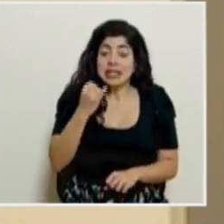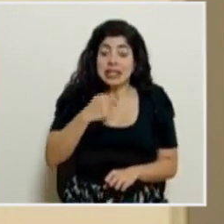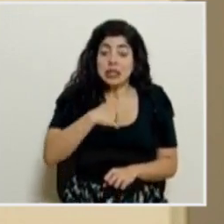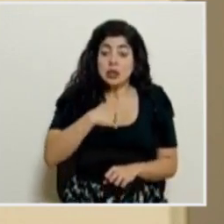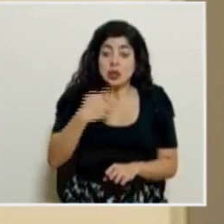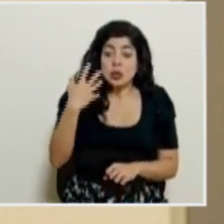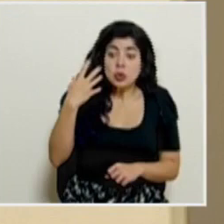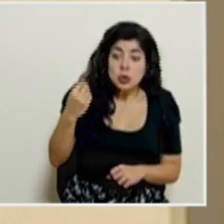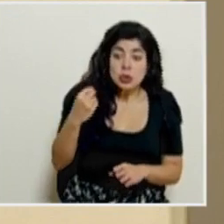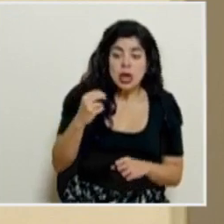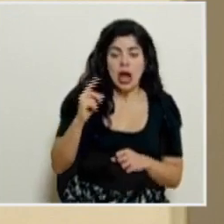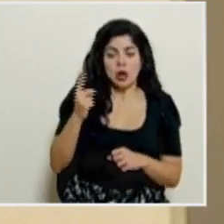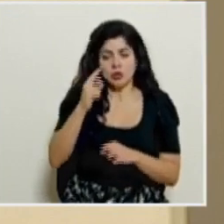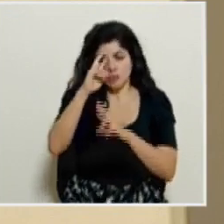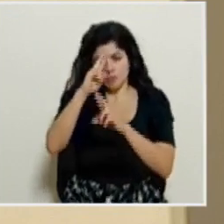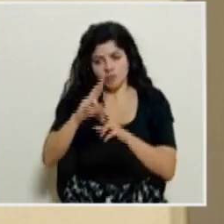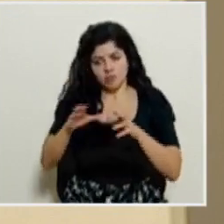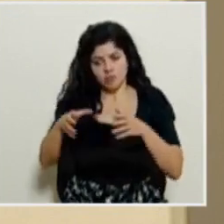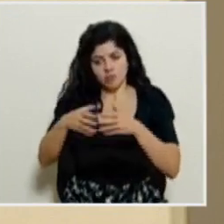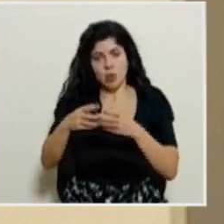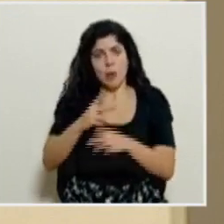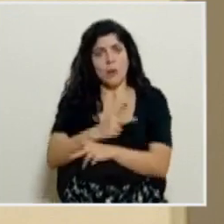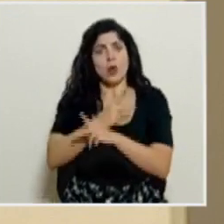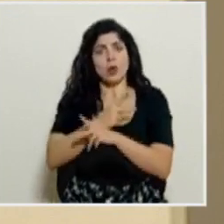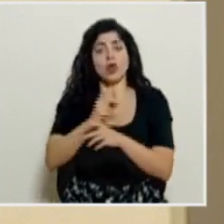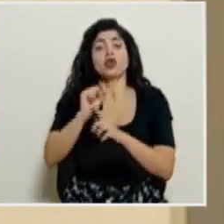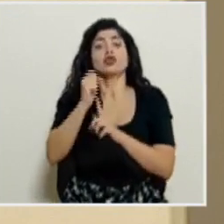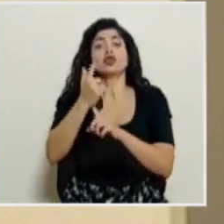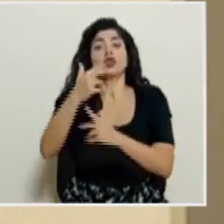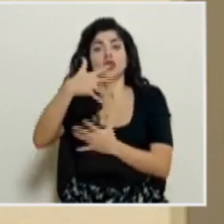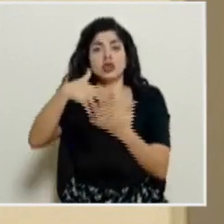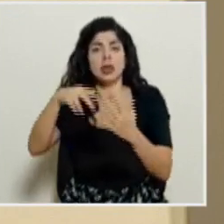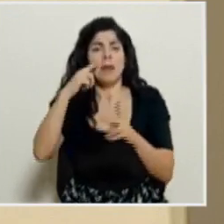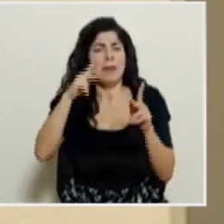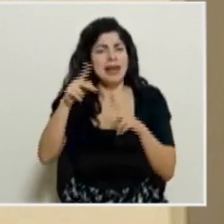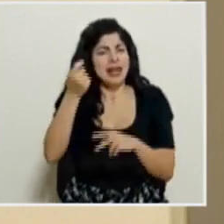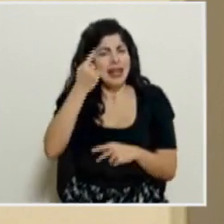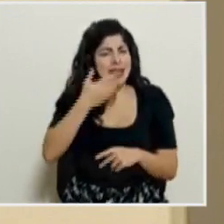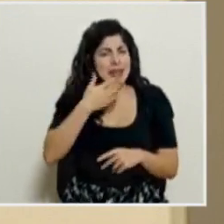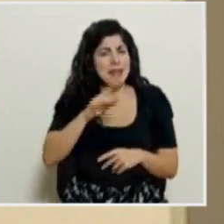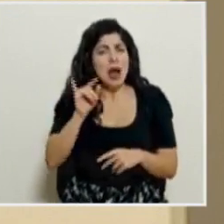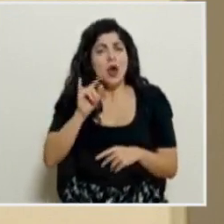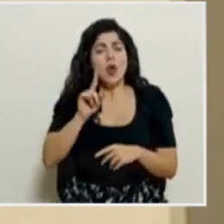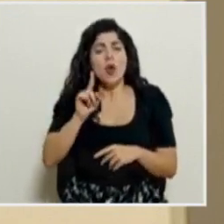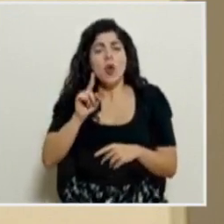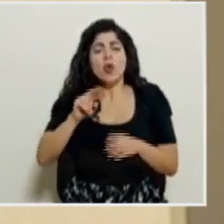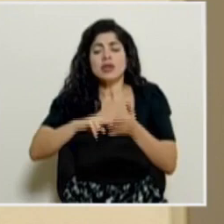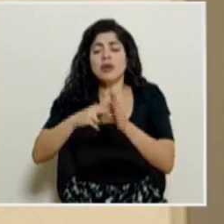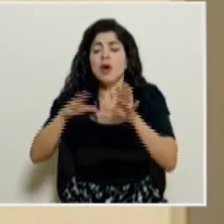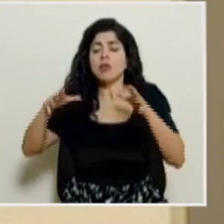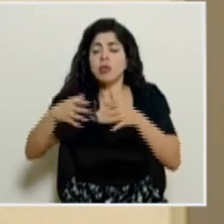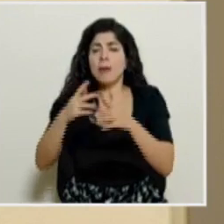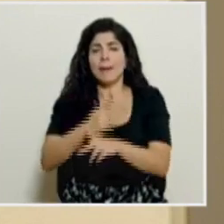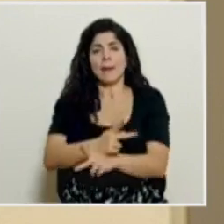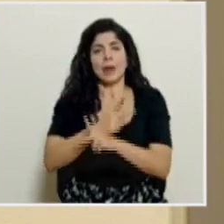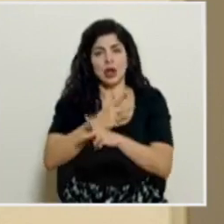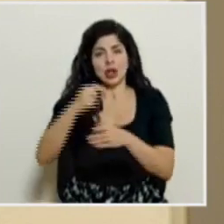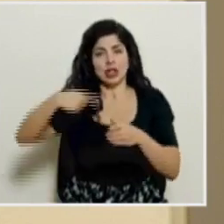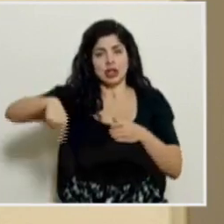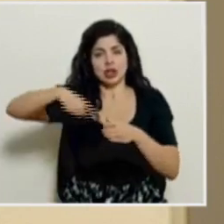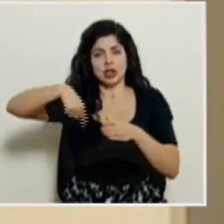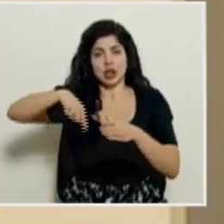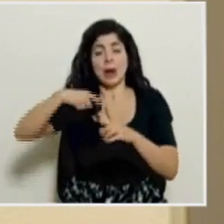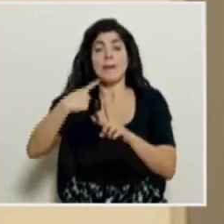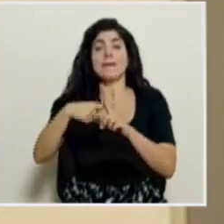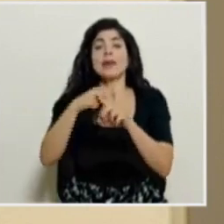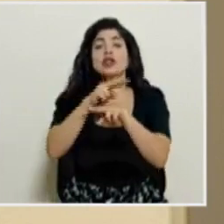movilizarnos siempre con la burbuja de protección, no la burbuja social, porque a veces eso se malentiende, pero es una burbuja de protección. Y sobre todo la